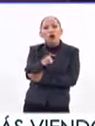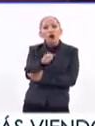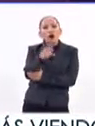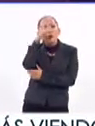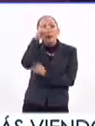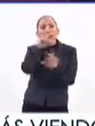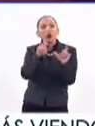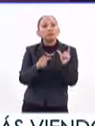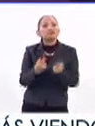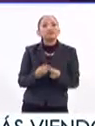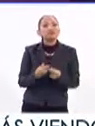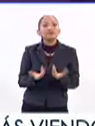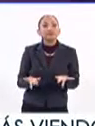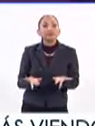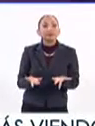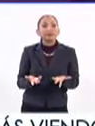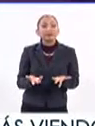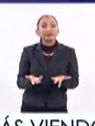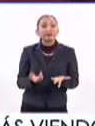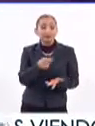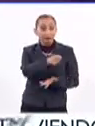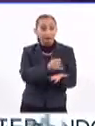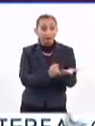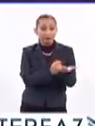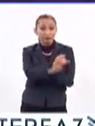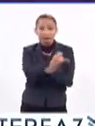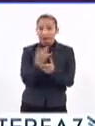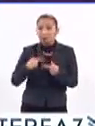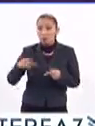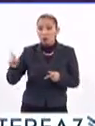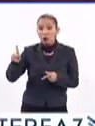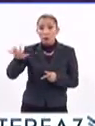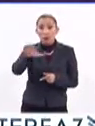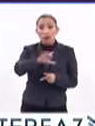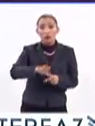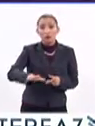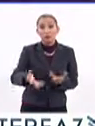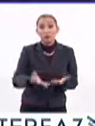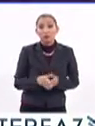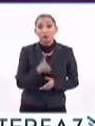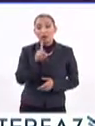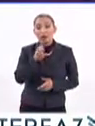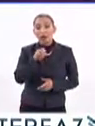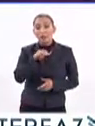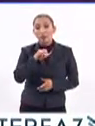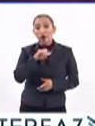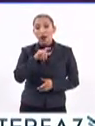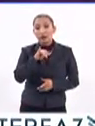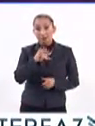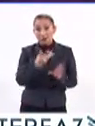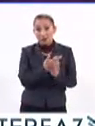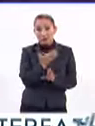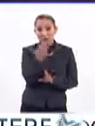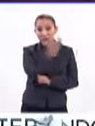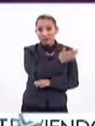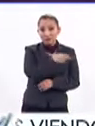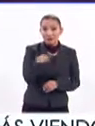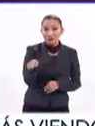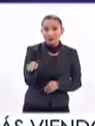República? La democracia, lo sucedido